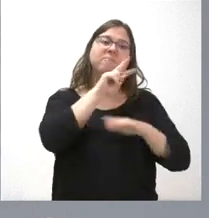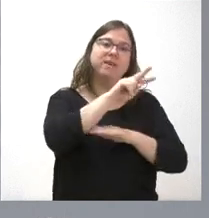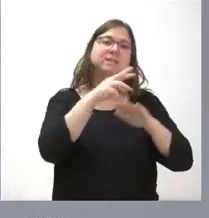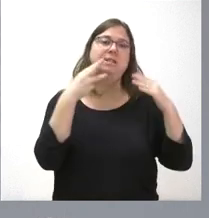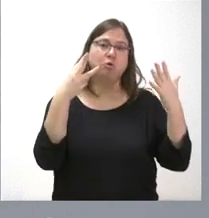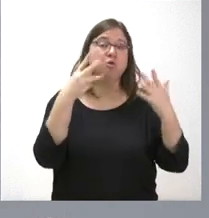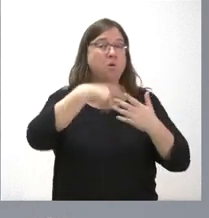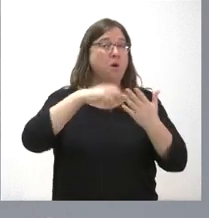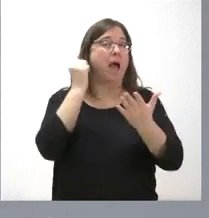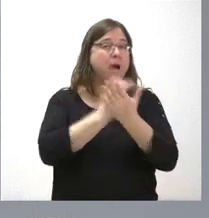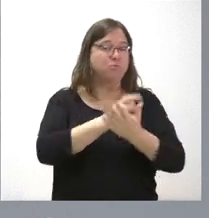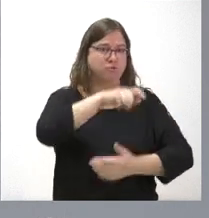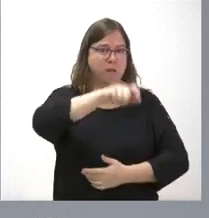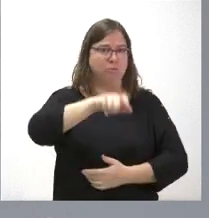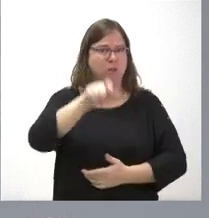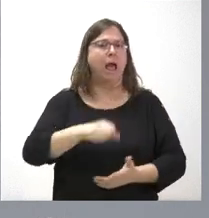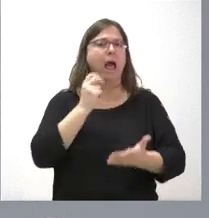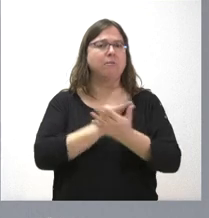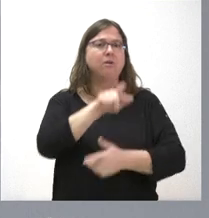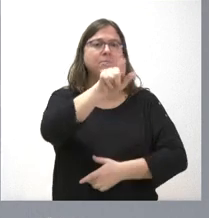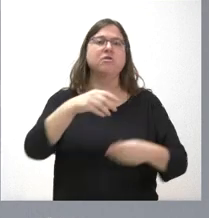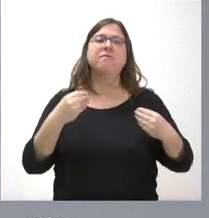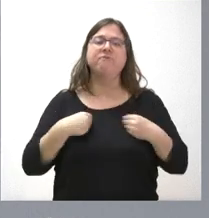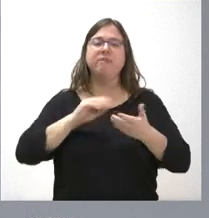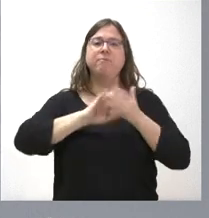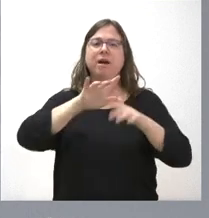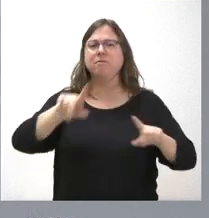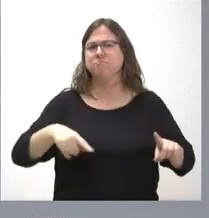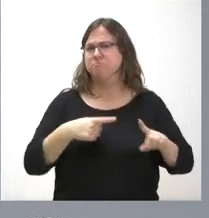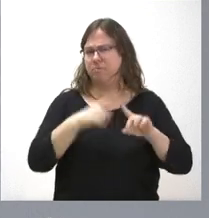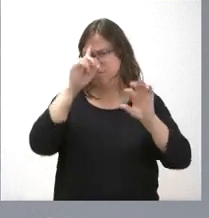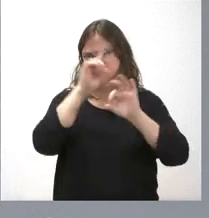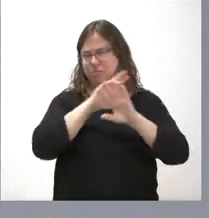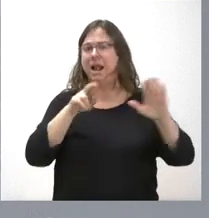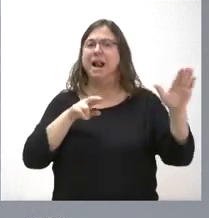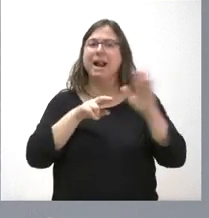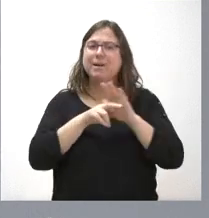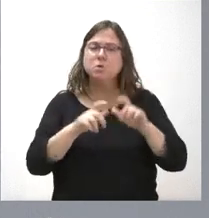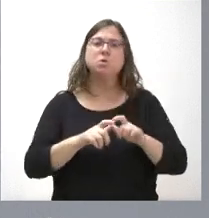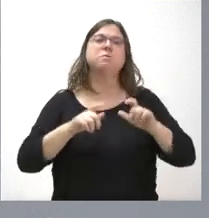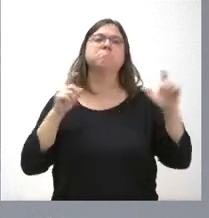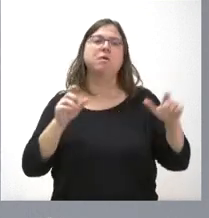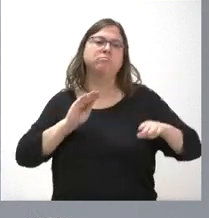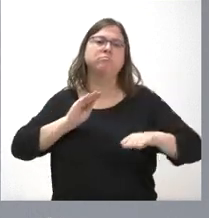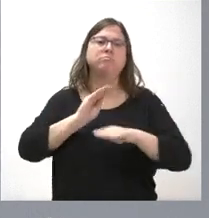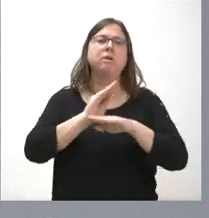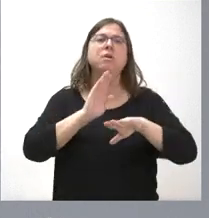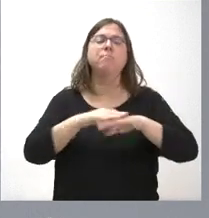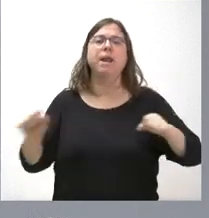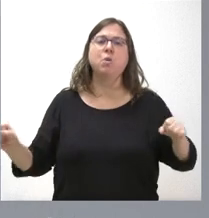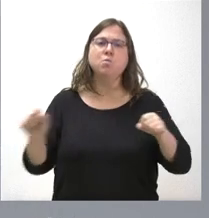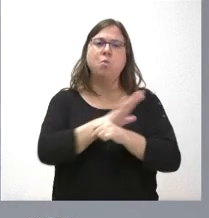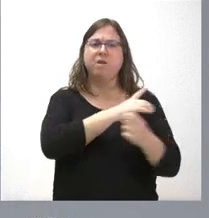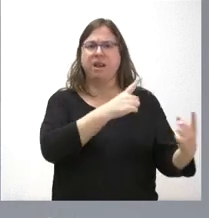apostamos por los ciudadanos de Castilla y León y, por supuesto, por incrementar los recursos que se destinan a cubrir las